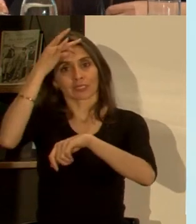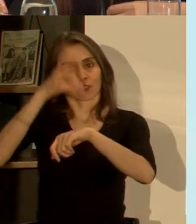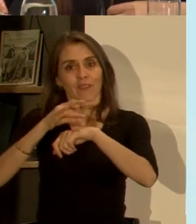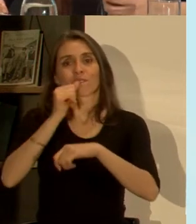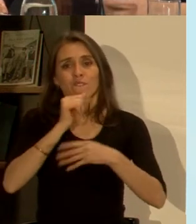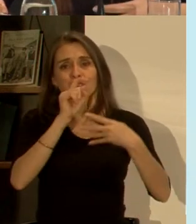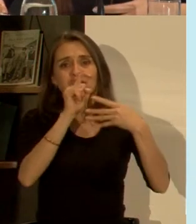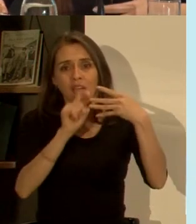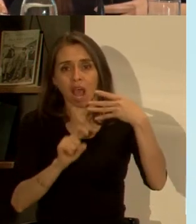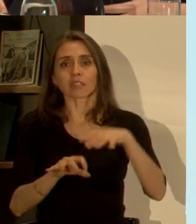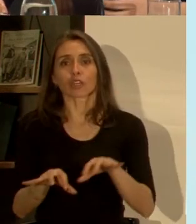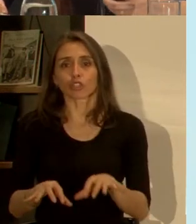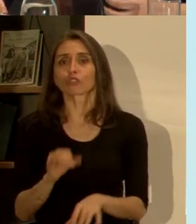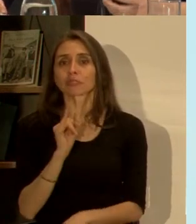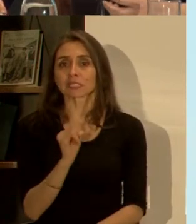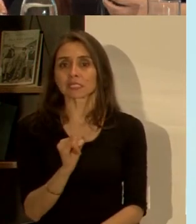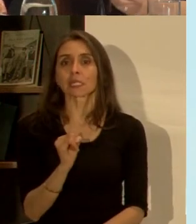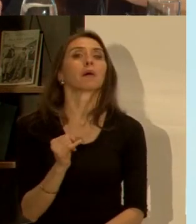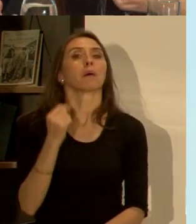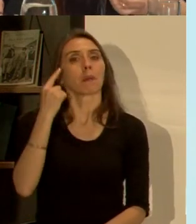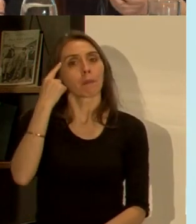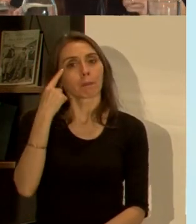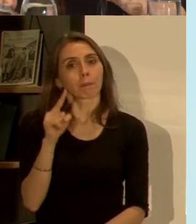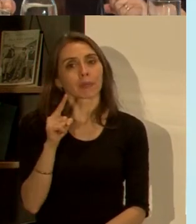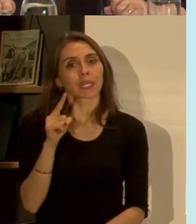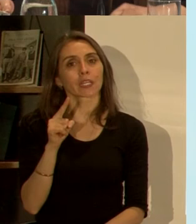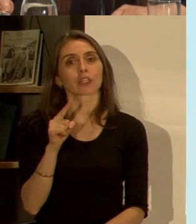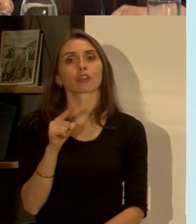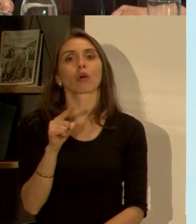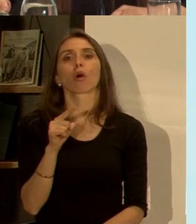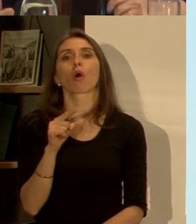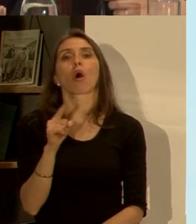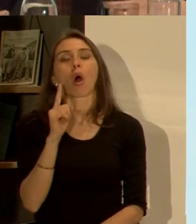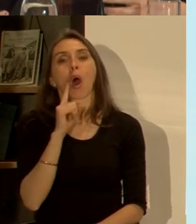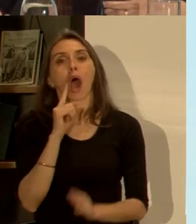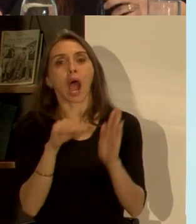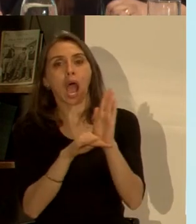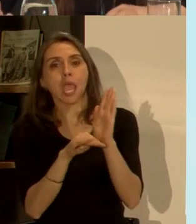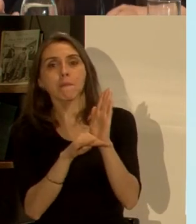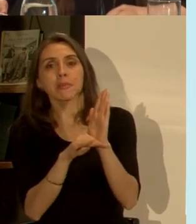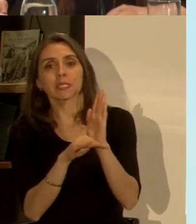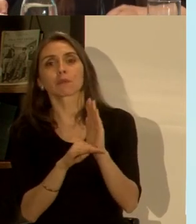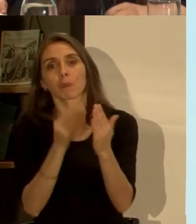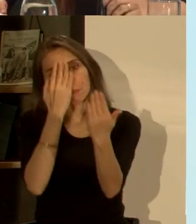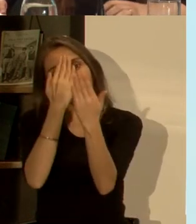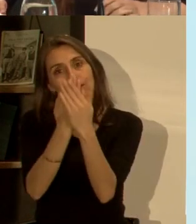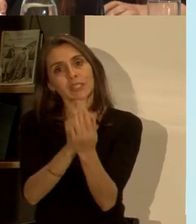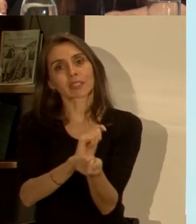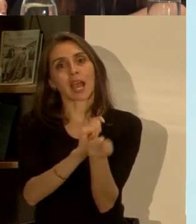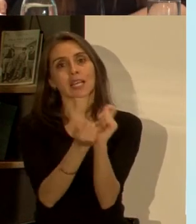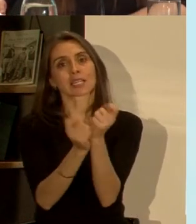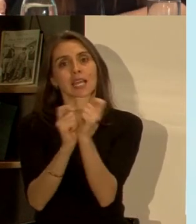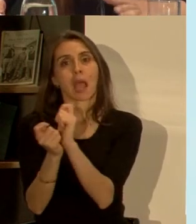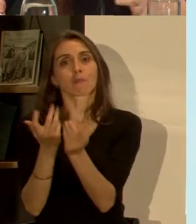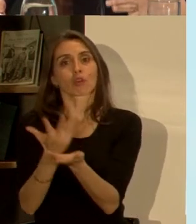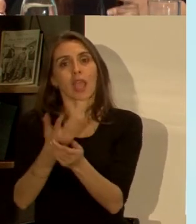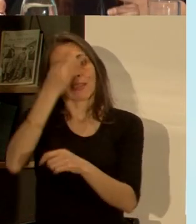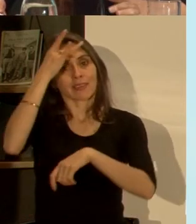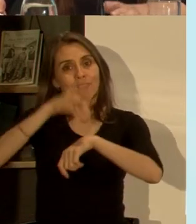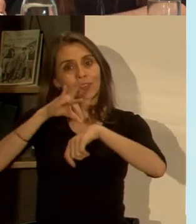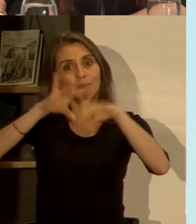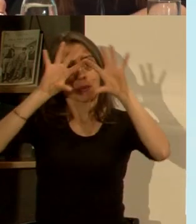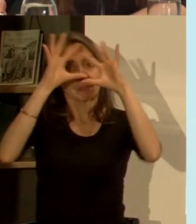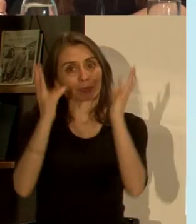falta cosas sin embargo teníamos como la cuota mínima por decirlo para poder responder frente a los cambios que se están presentando